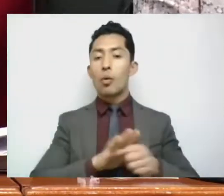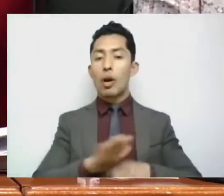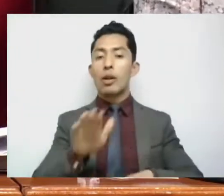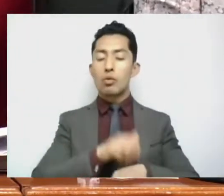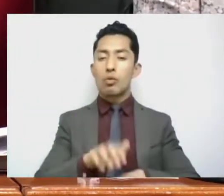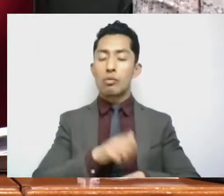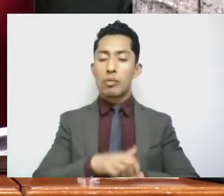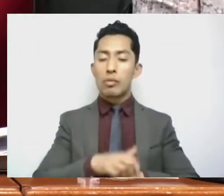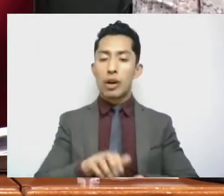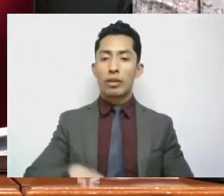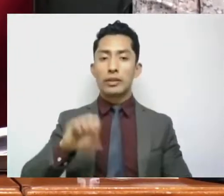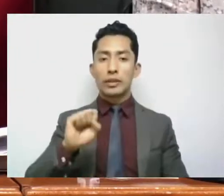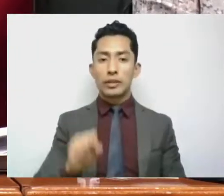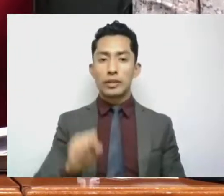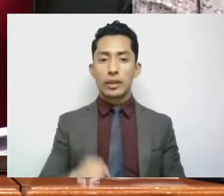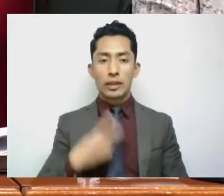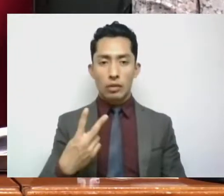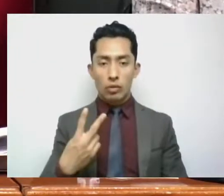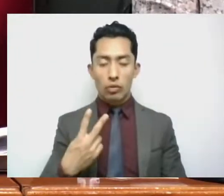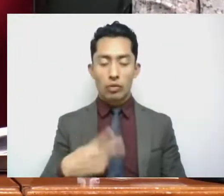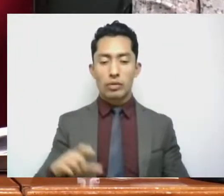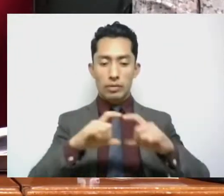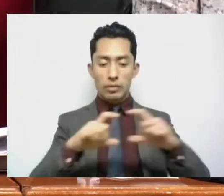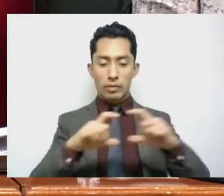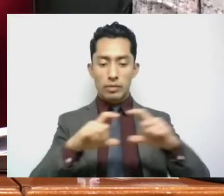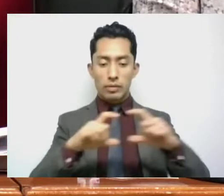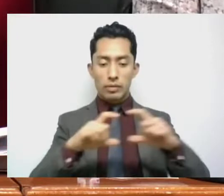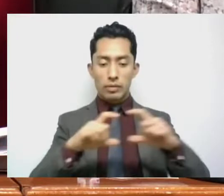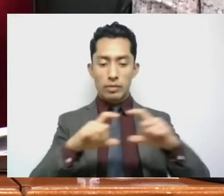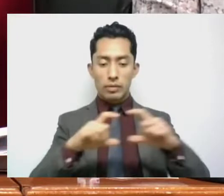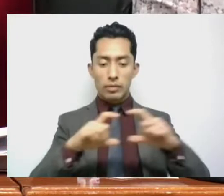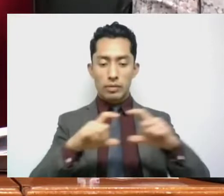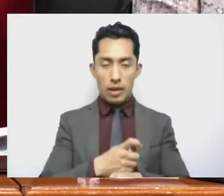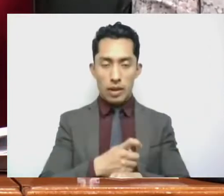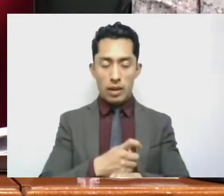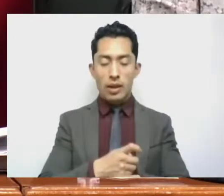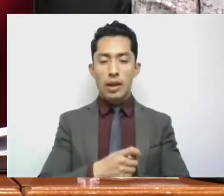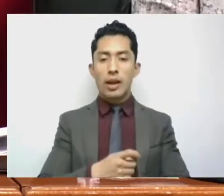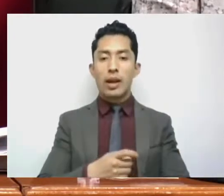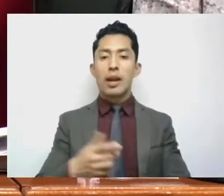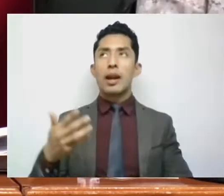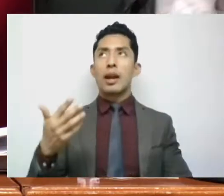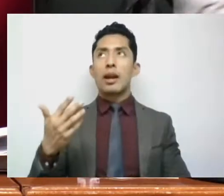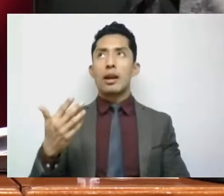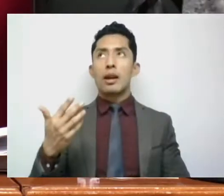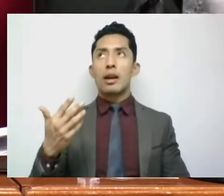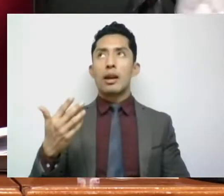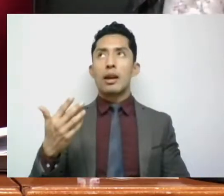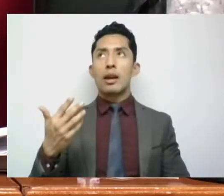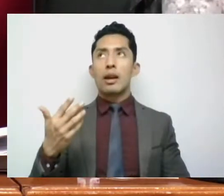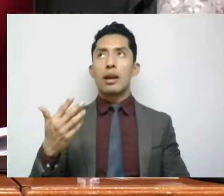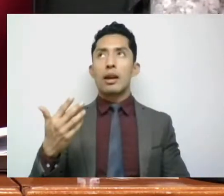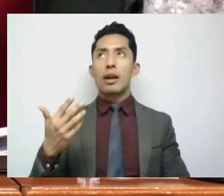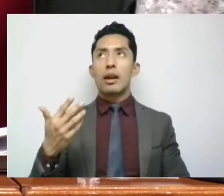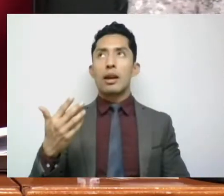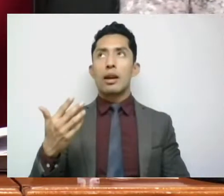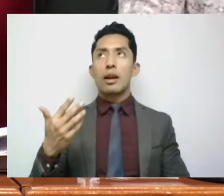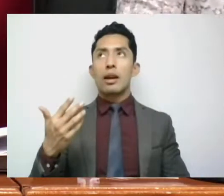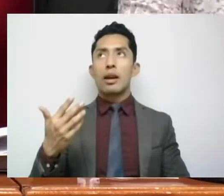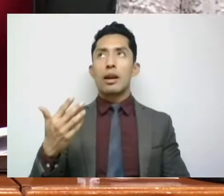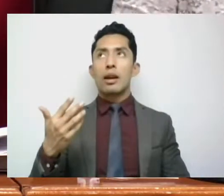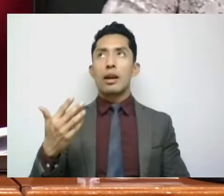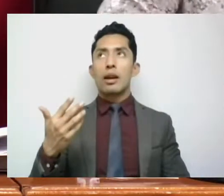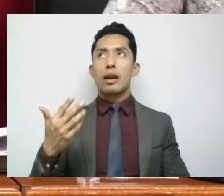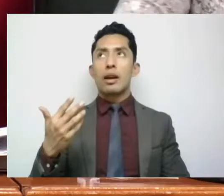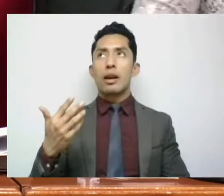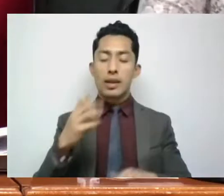62, fracciones primera y décimo novena, 65, fracción